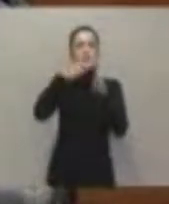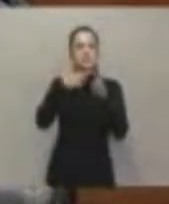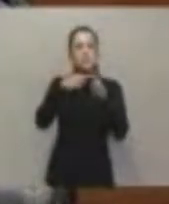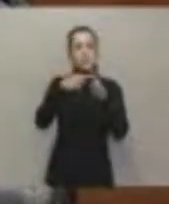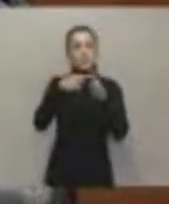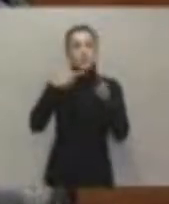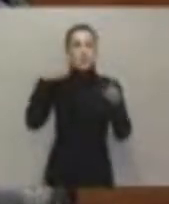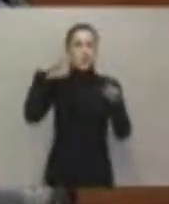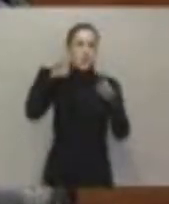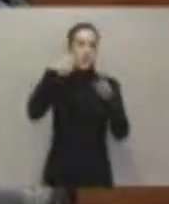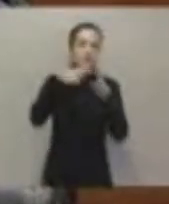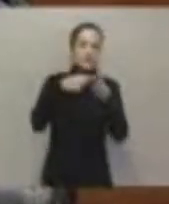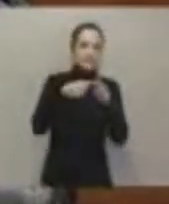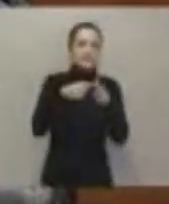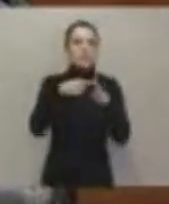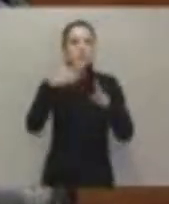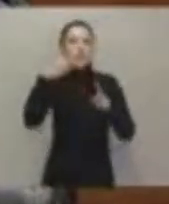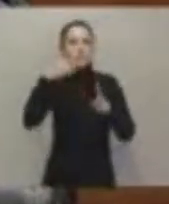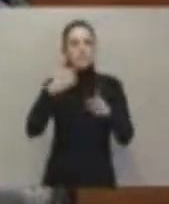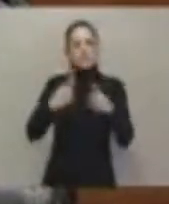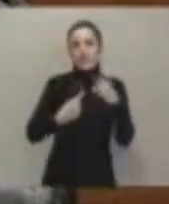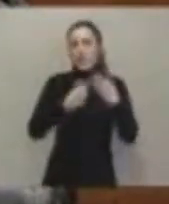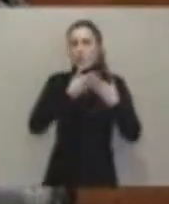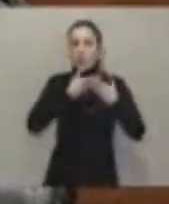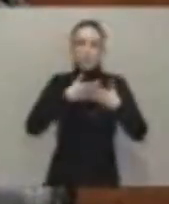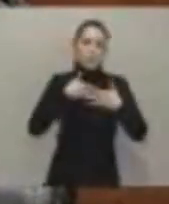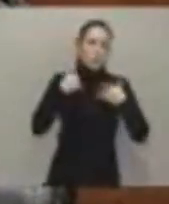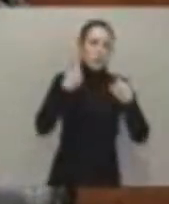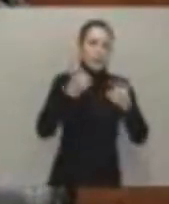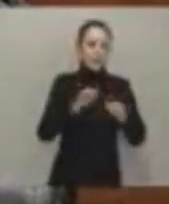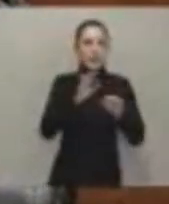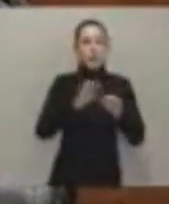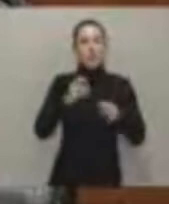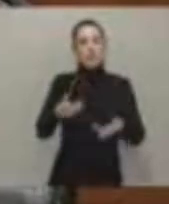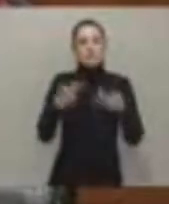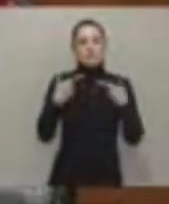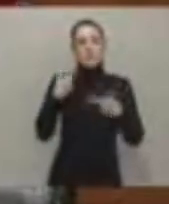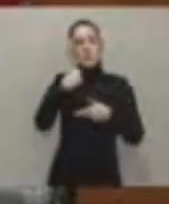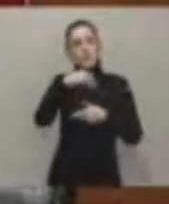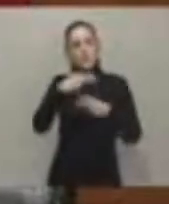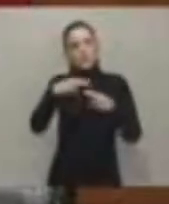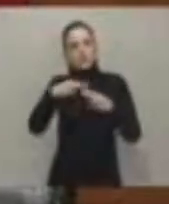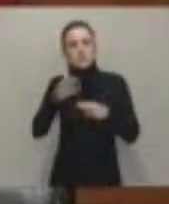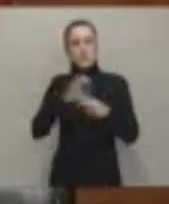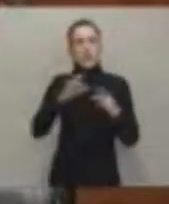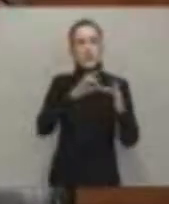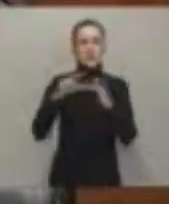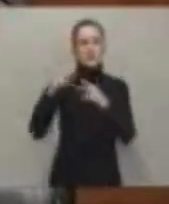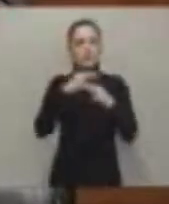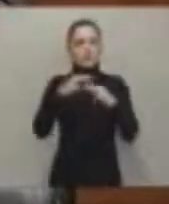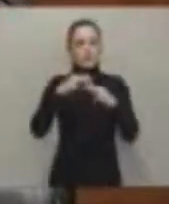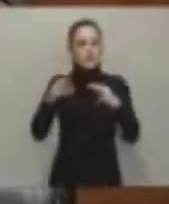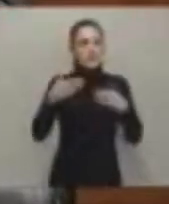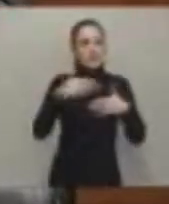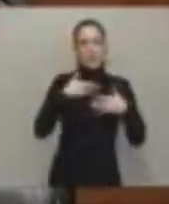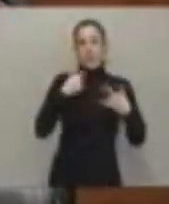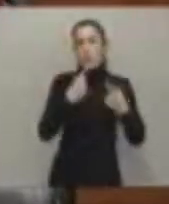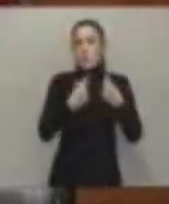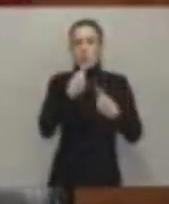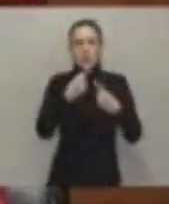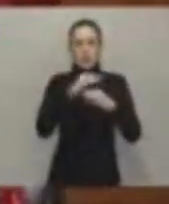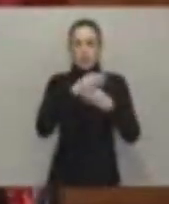mandatario, de cualquier responsable político, de cualquier líder político, y desde luego también en nuestra tierra,